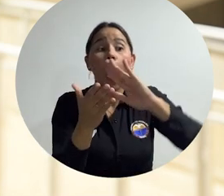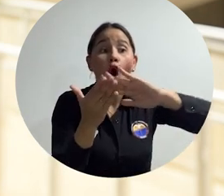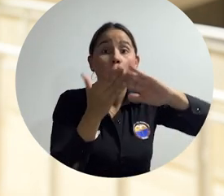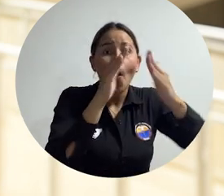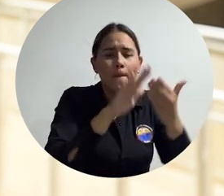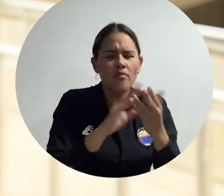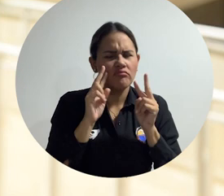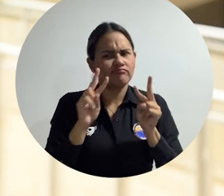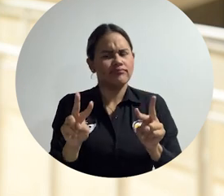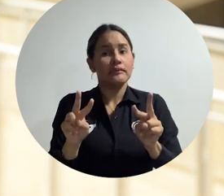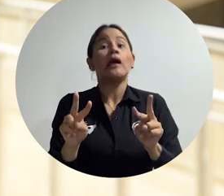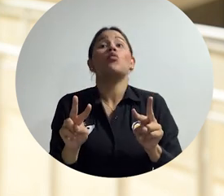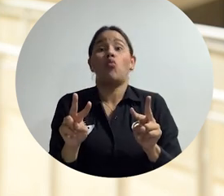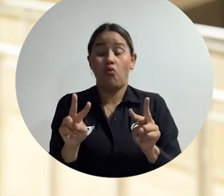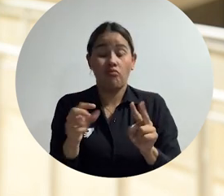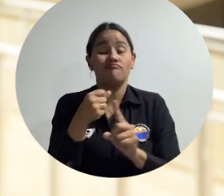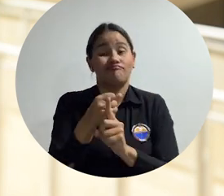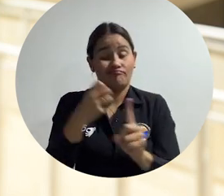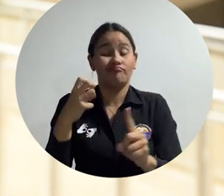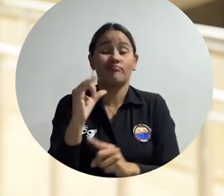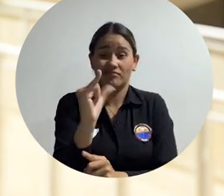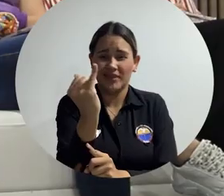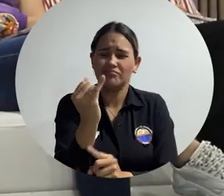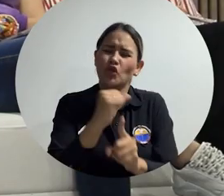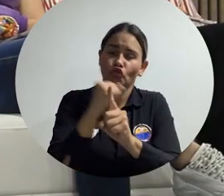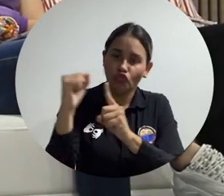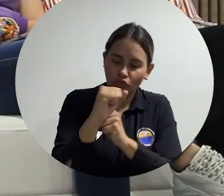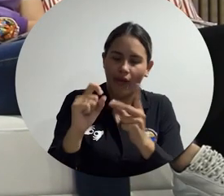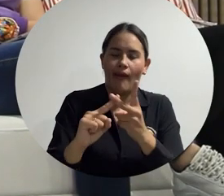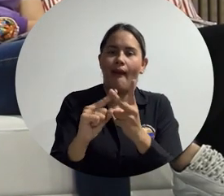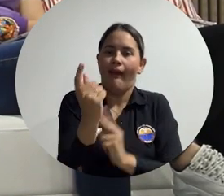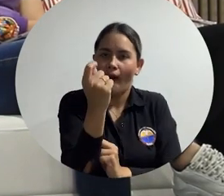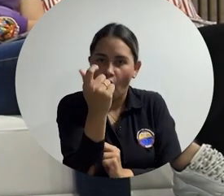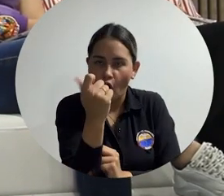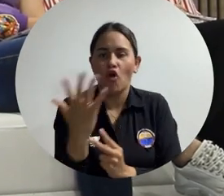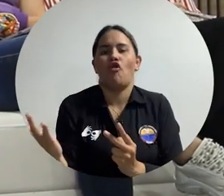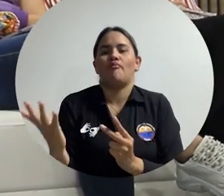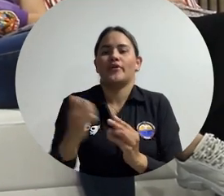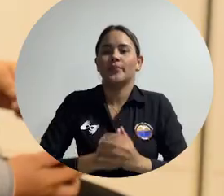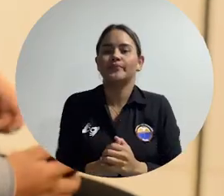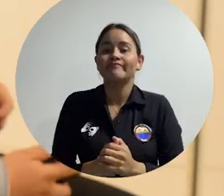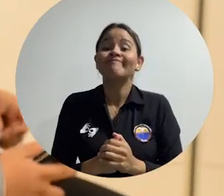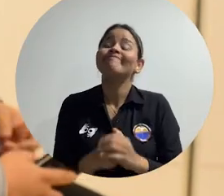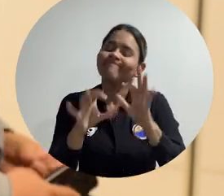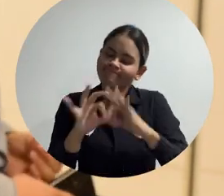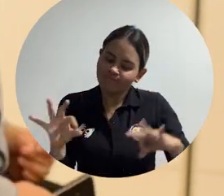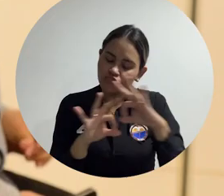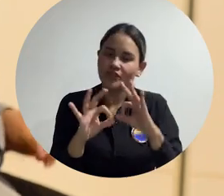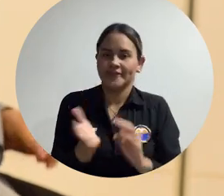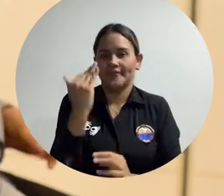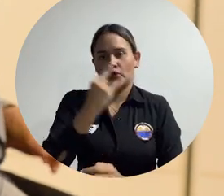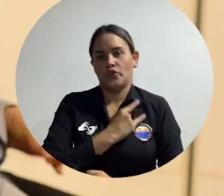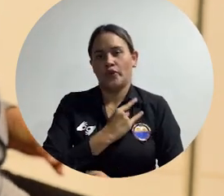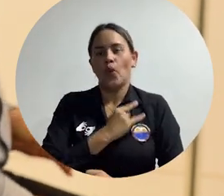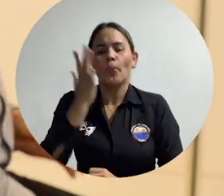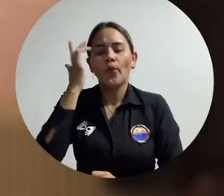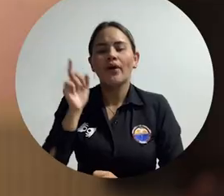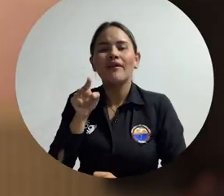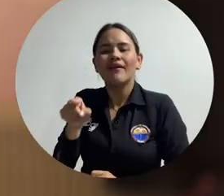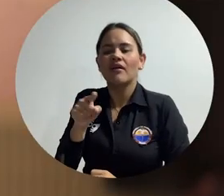como a las comunidades se les genera un impacto social, económico. Es importante porque la academia